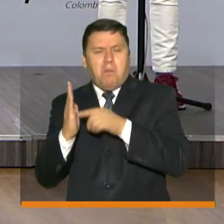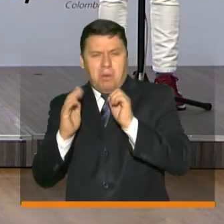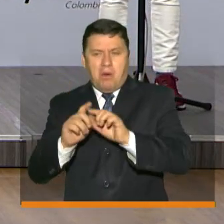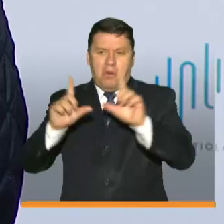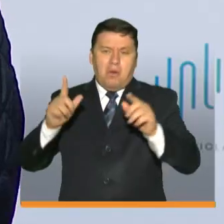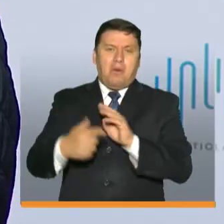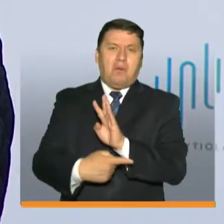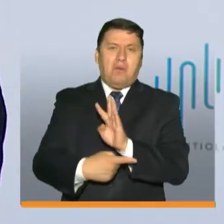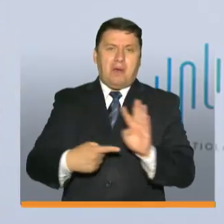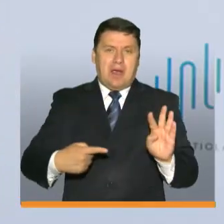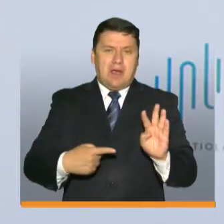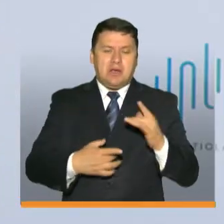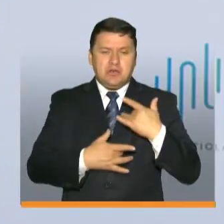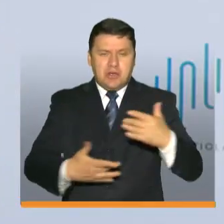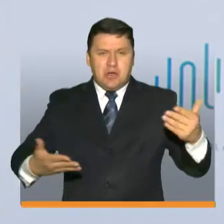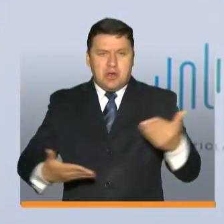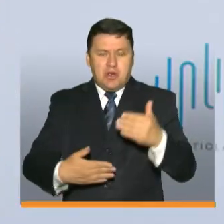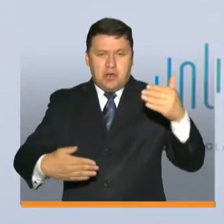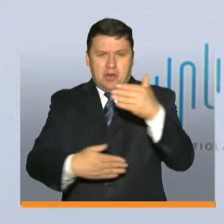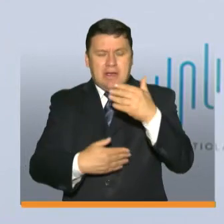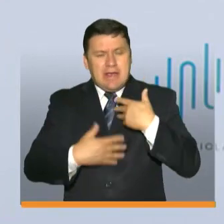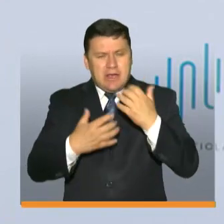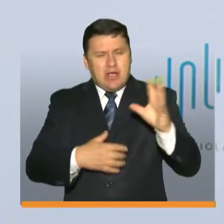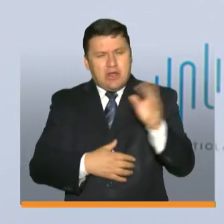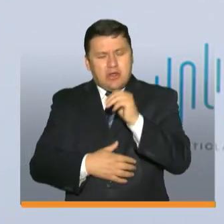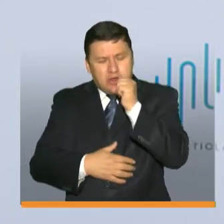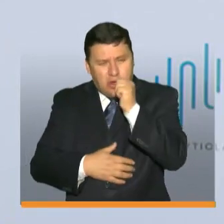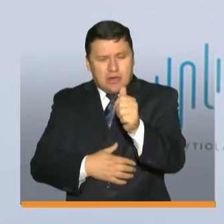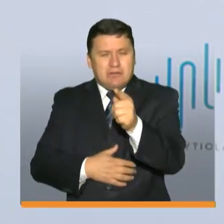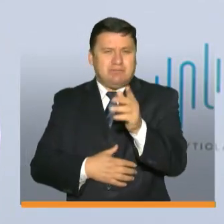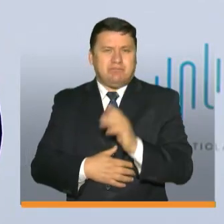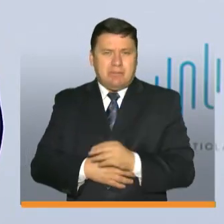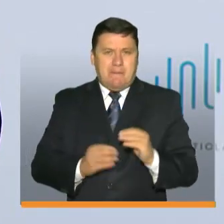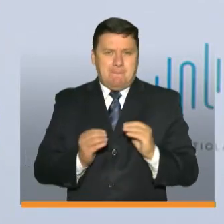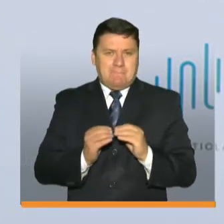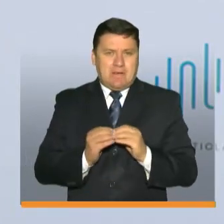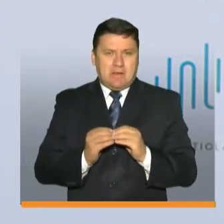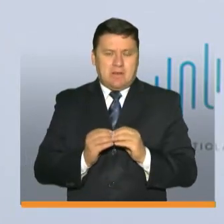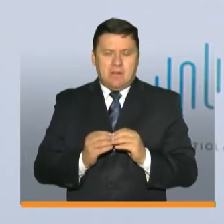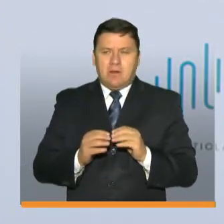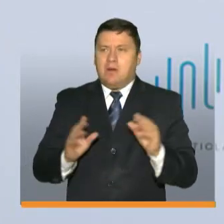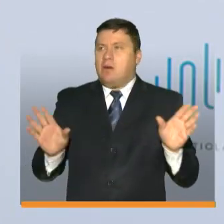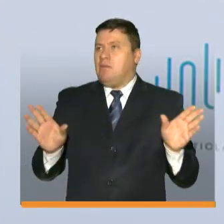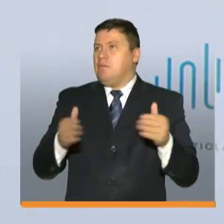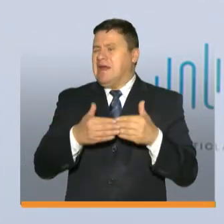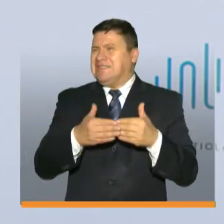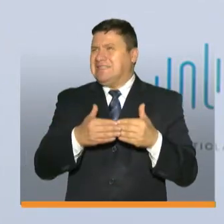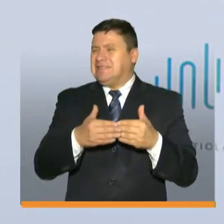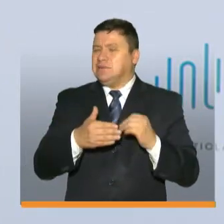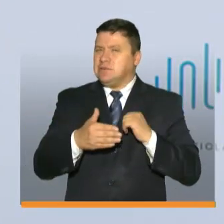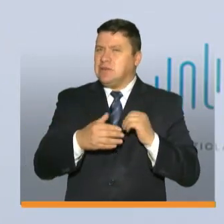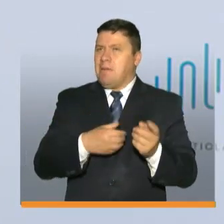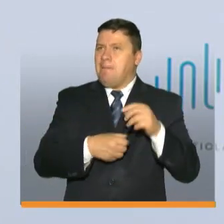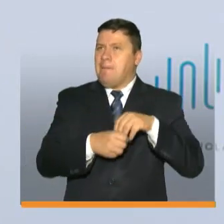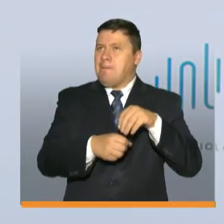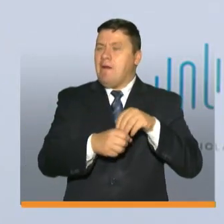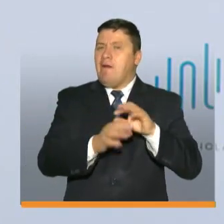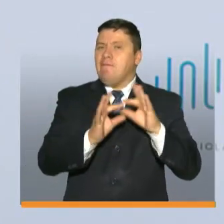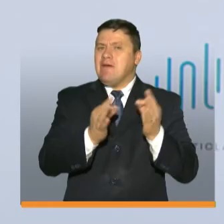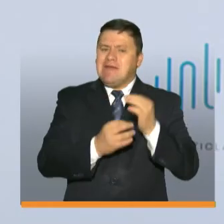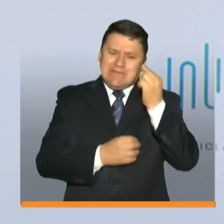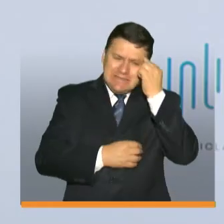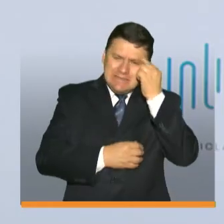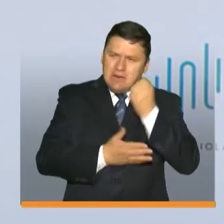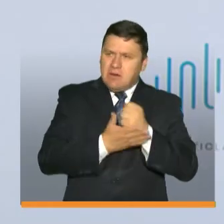través de la página de solidaridad por colombia porque queremos que todos los días cada vez que cerremos nuestra página tengamos familias colombianas que siguen